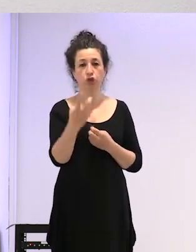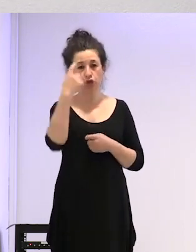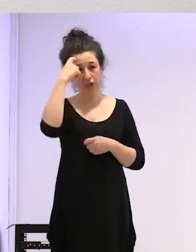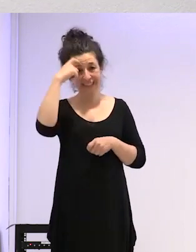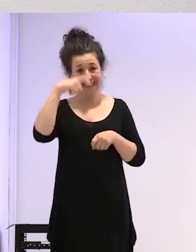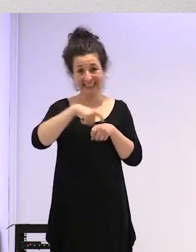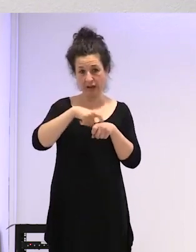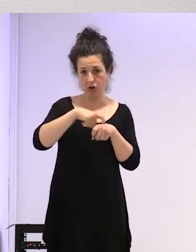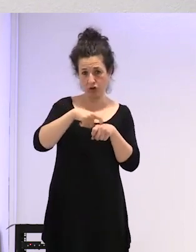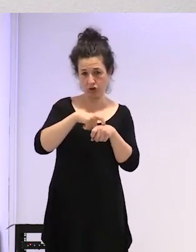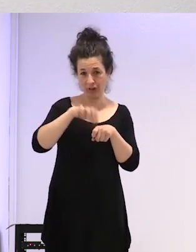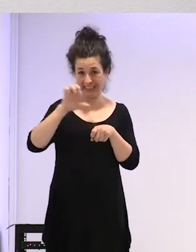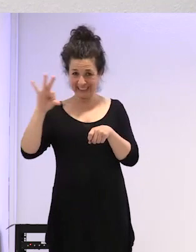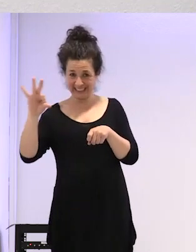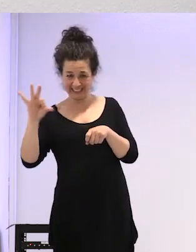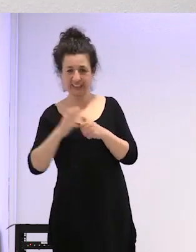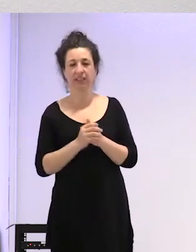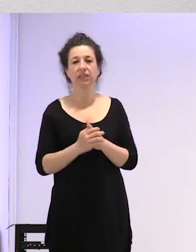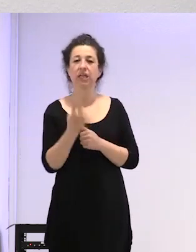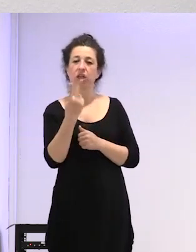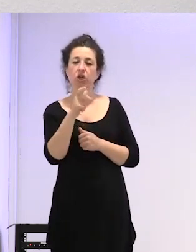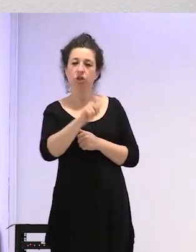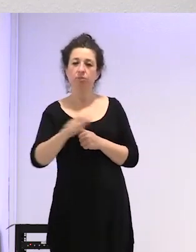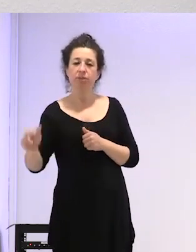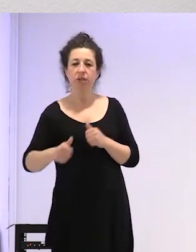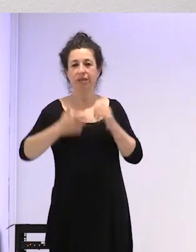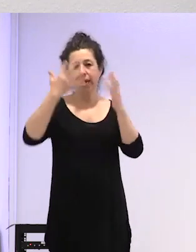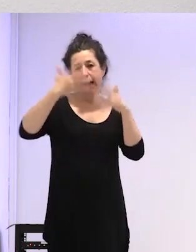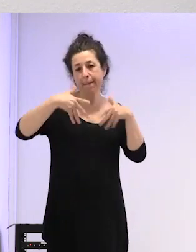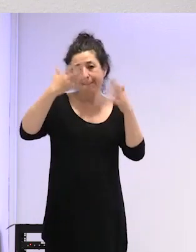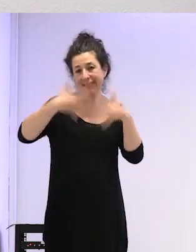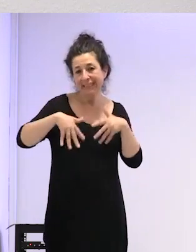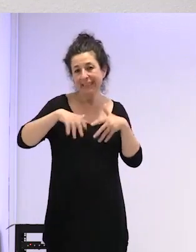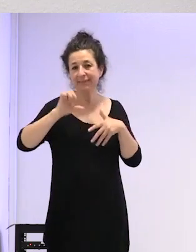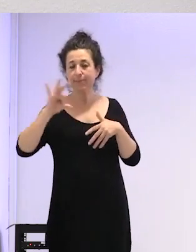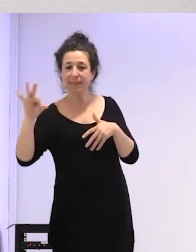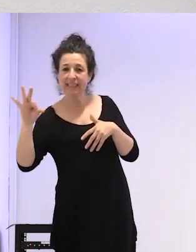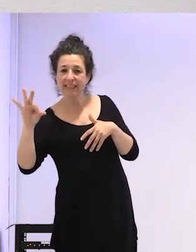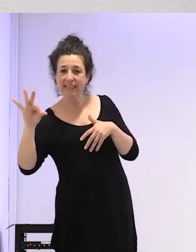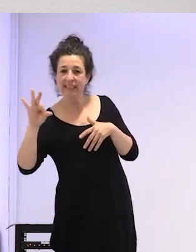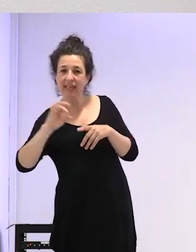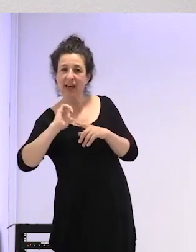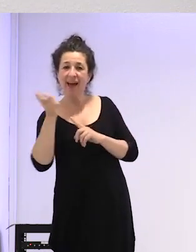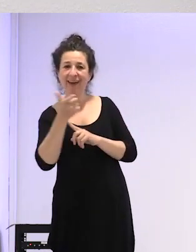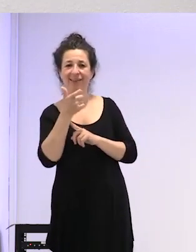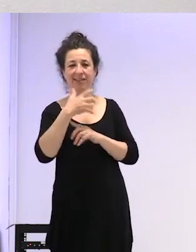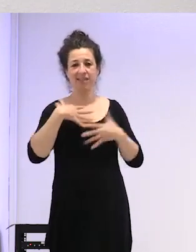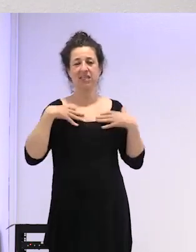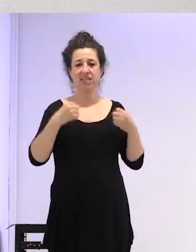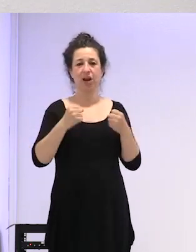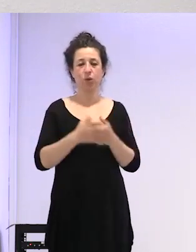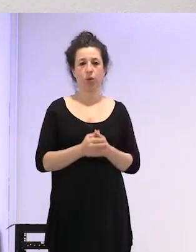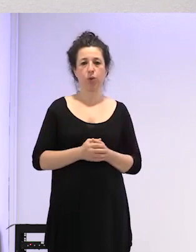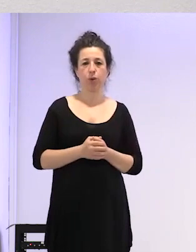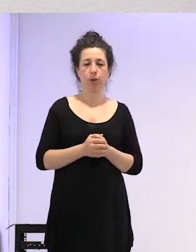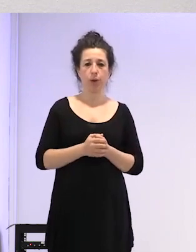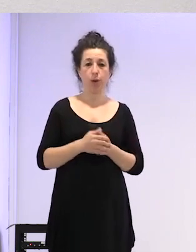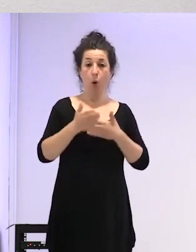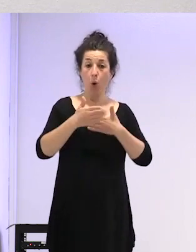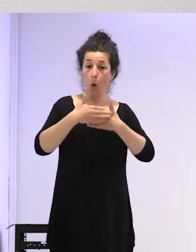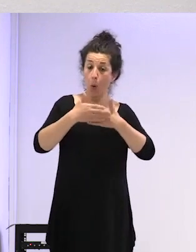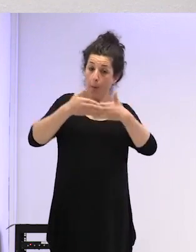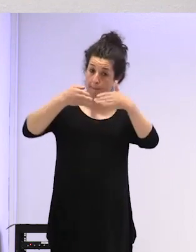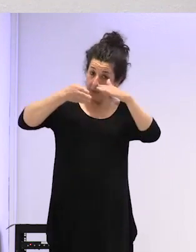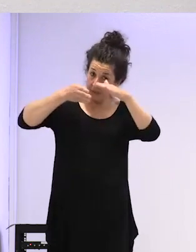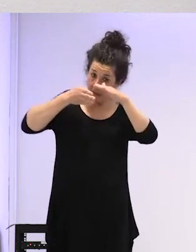y 2 personas que serían administratives y agentes de salud la puerta de entrada que son